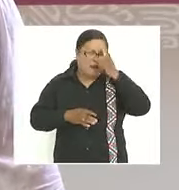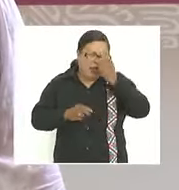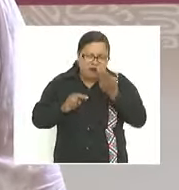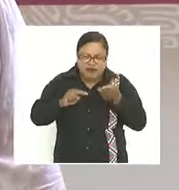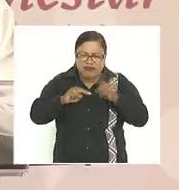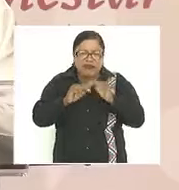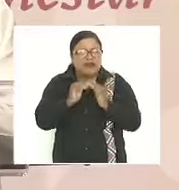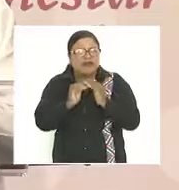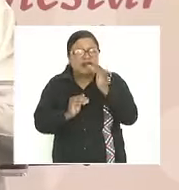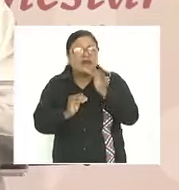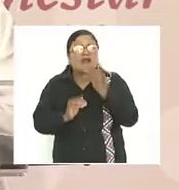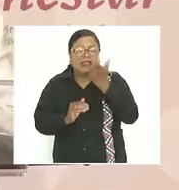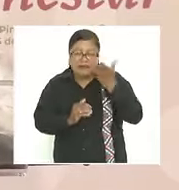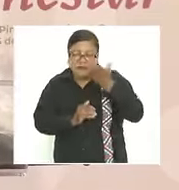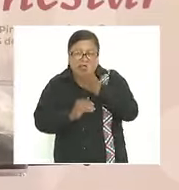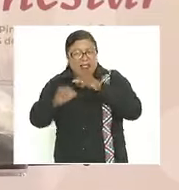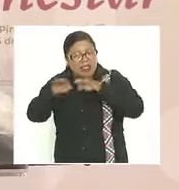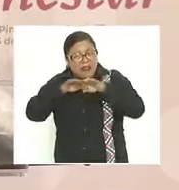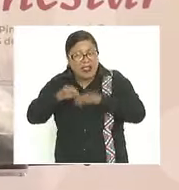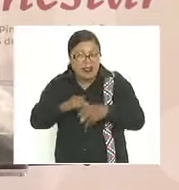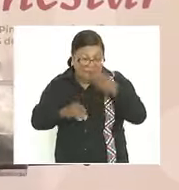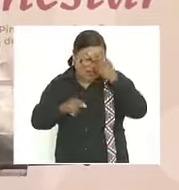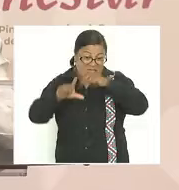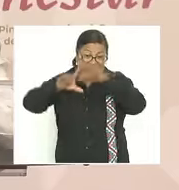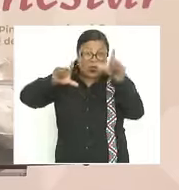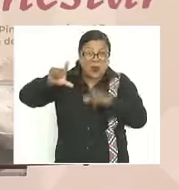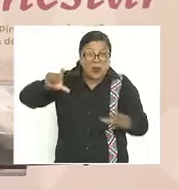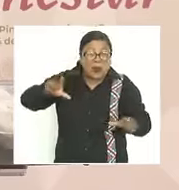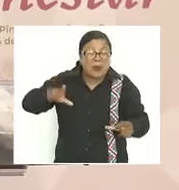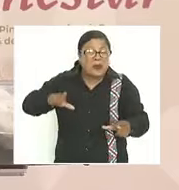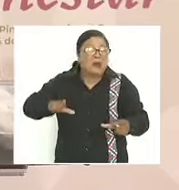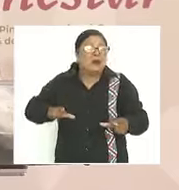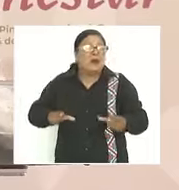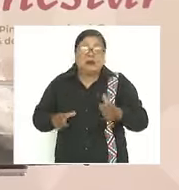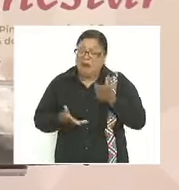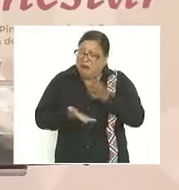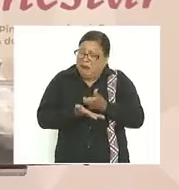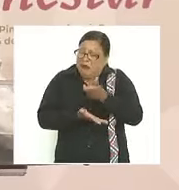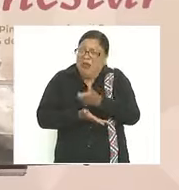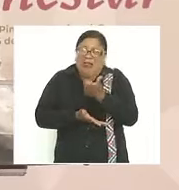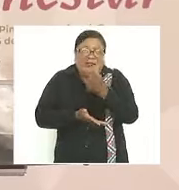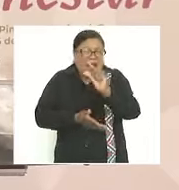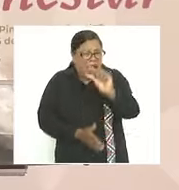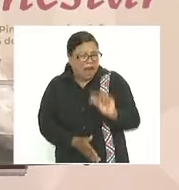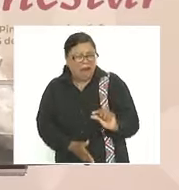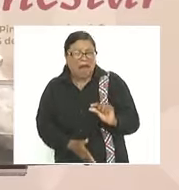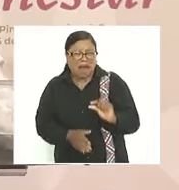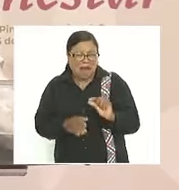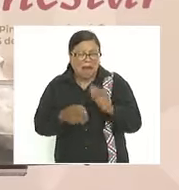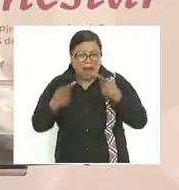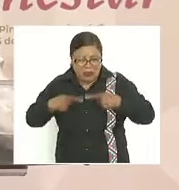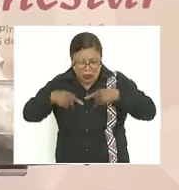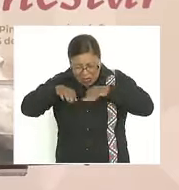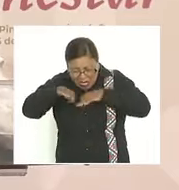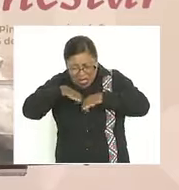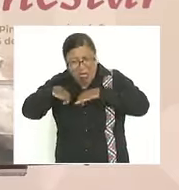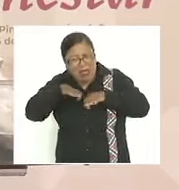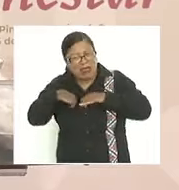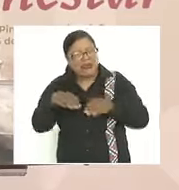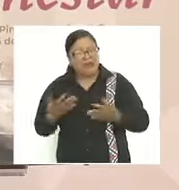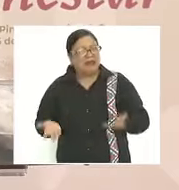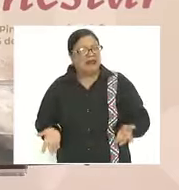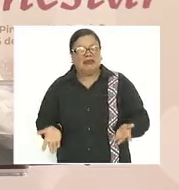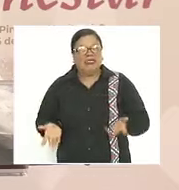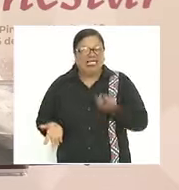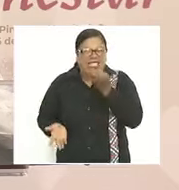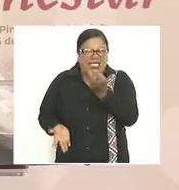México era de los países en donde se pagaba menos al trabajador fue una